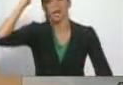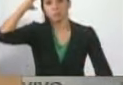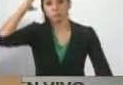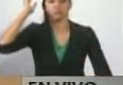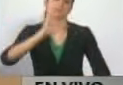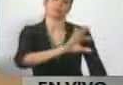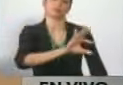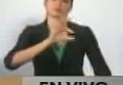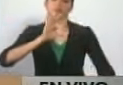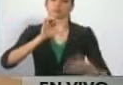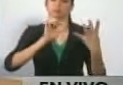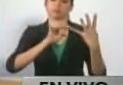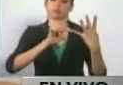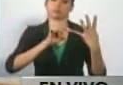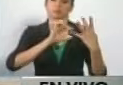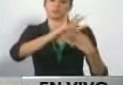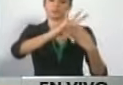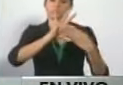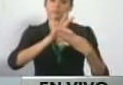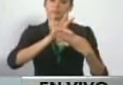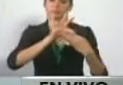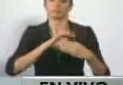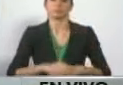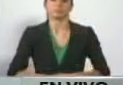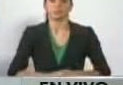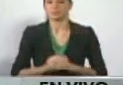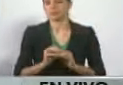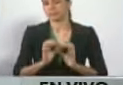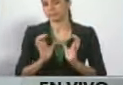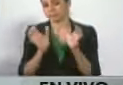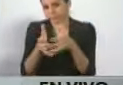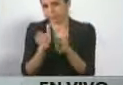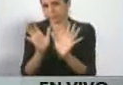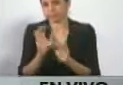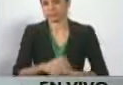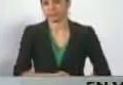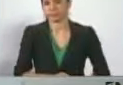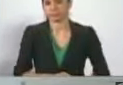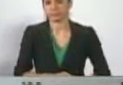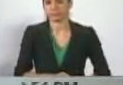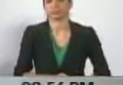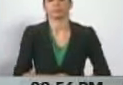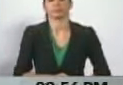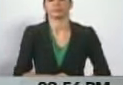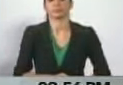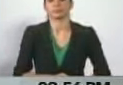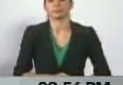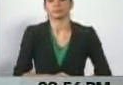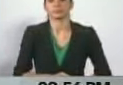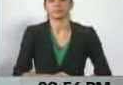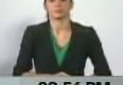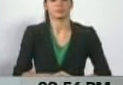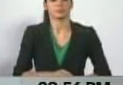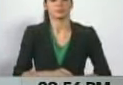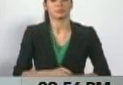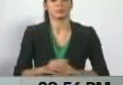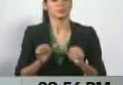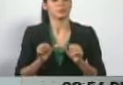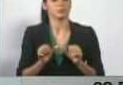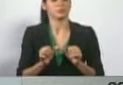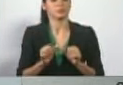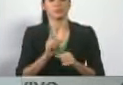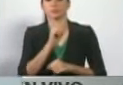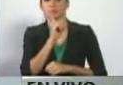miembro de la corriente Ramos Alupiana de la derecha. ¿Por qué se mantuvo en reserva?